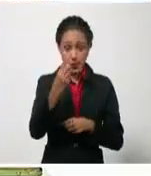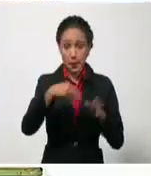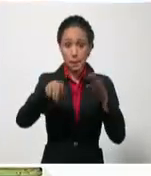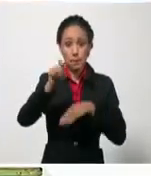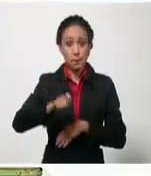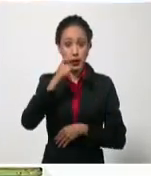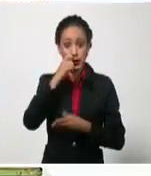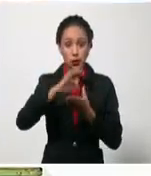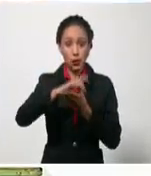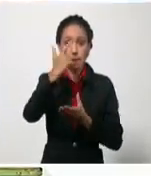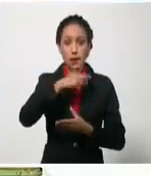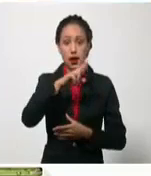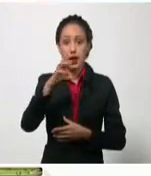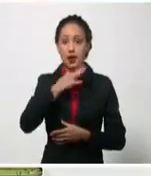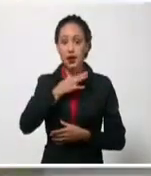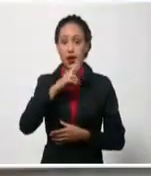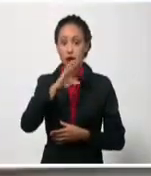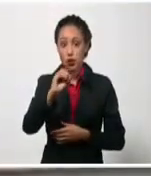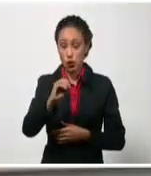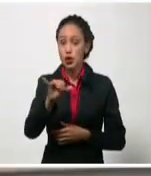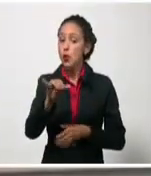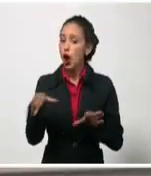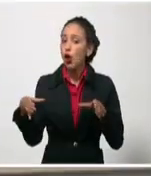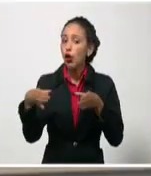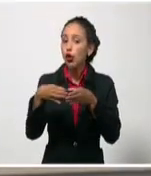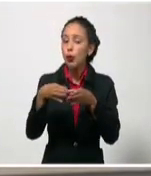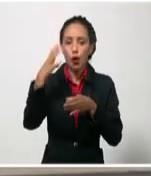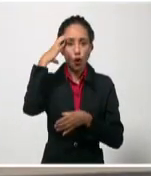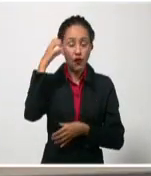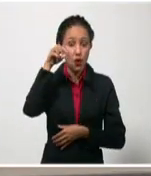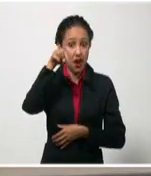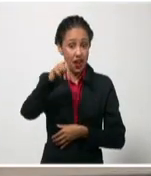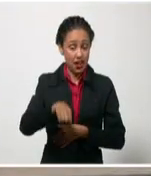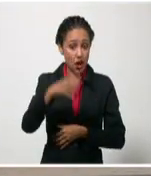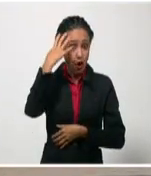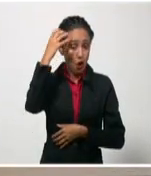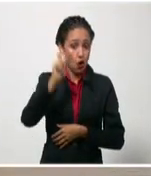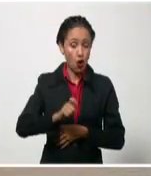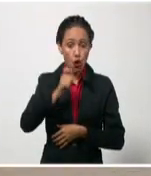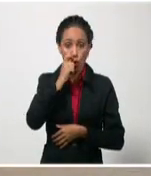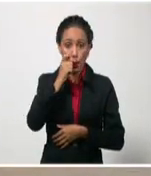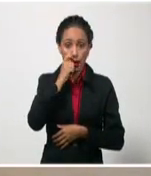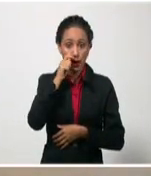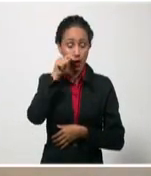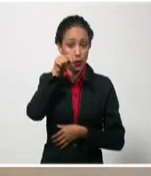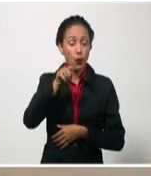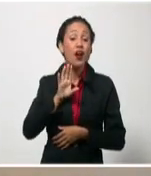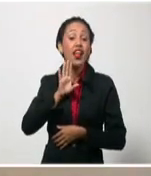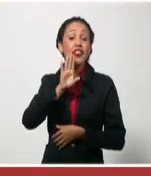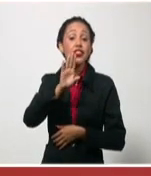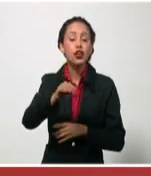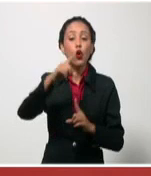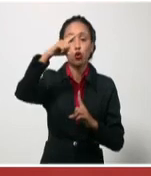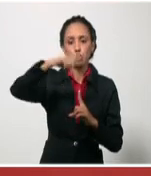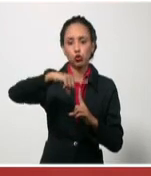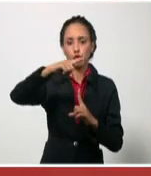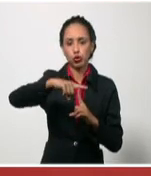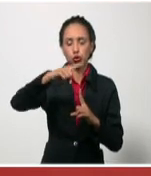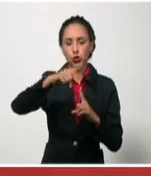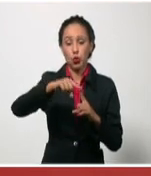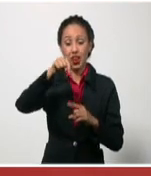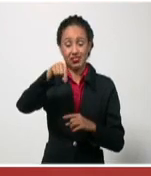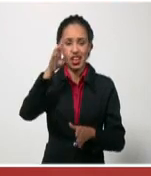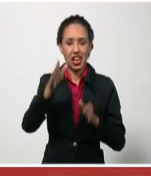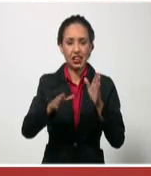así como su equipo de gobierno. En el encuentro, el gobernador Jaime Ernesto Oceán Vega dijo que las Tunas se mantienen en la fase